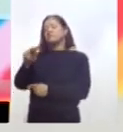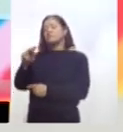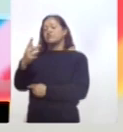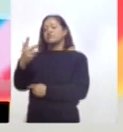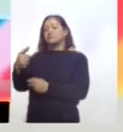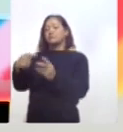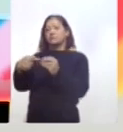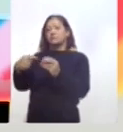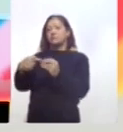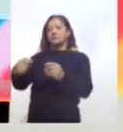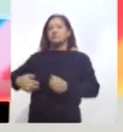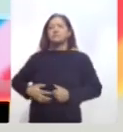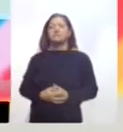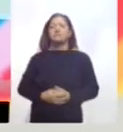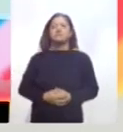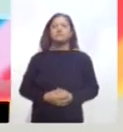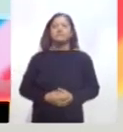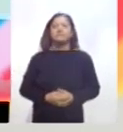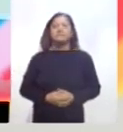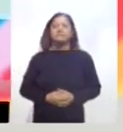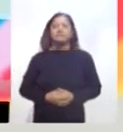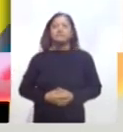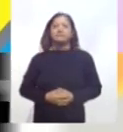con 88 centavos.